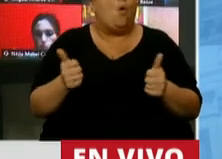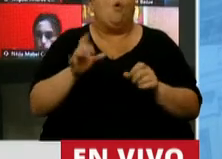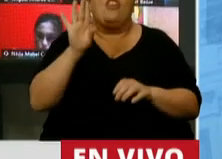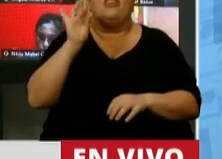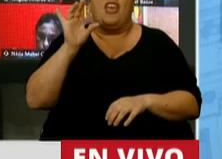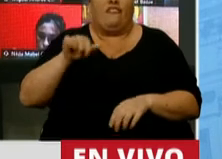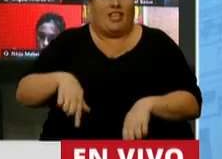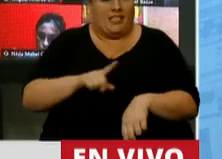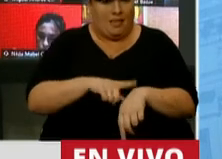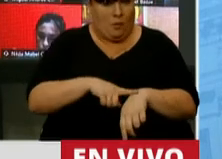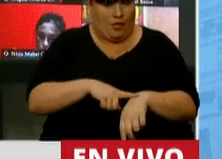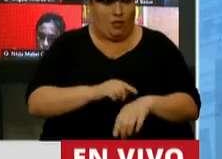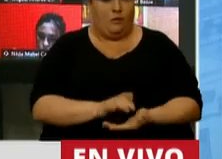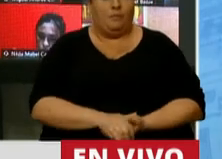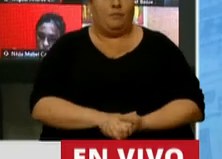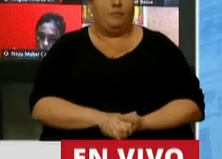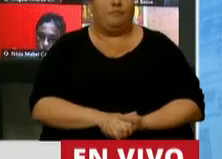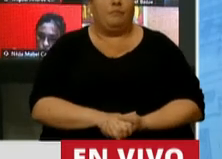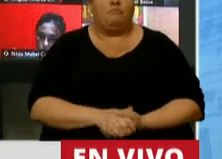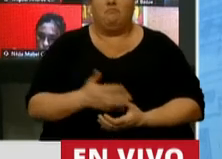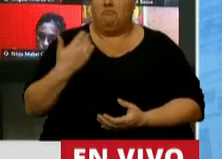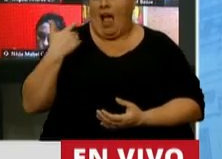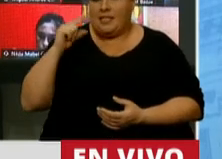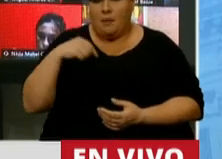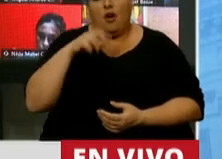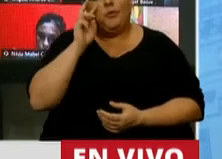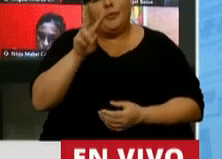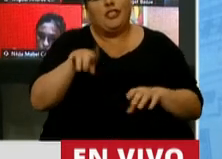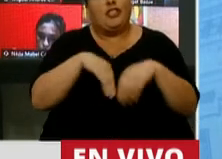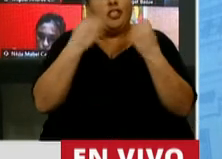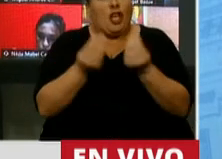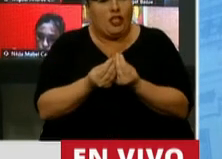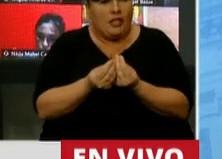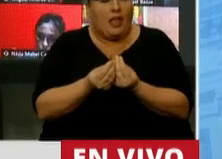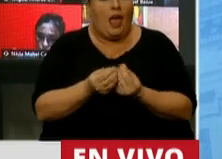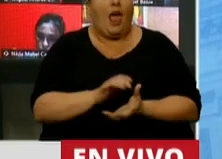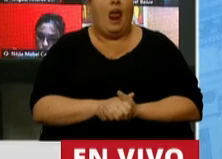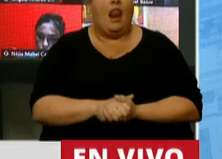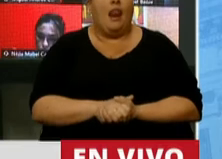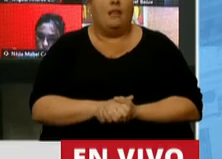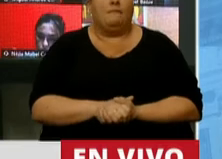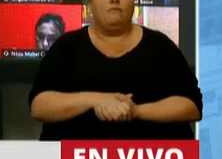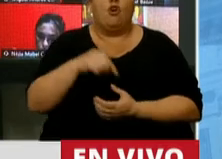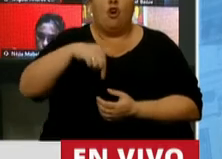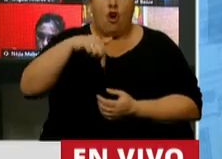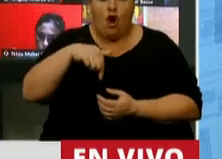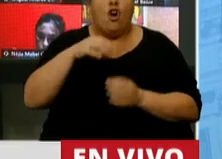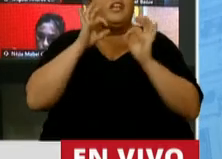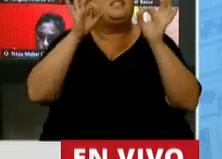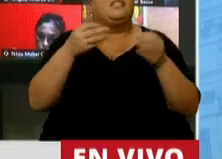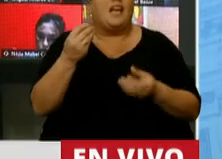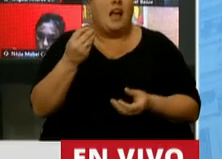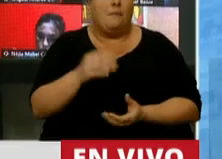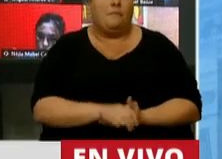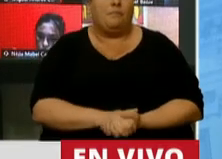difícil. Hasta hace un rato veía los números y llegamos hoy a tener